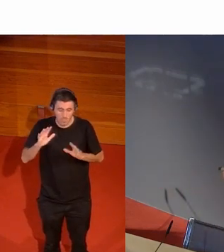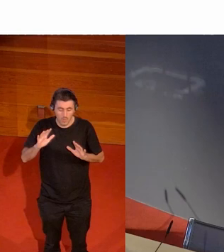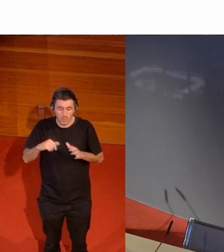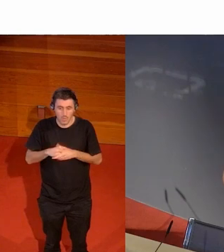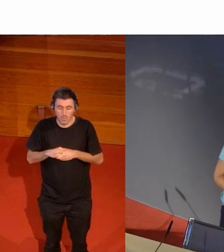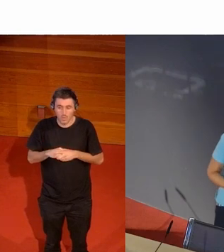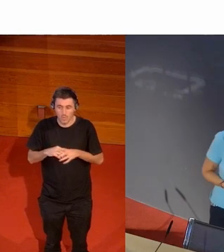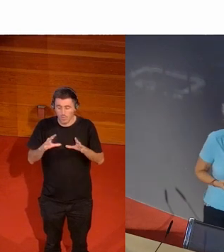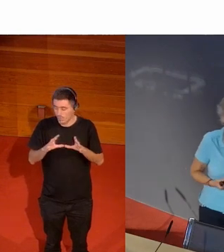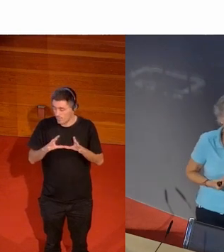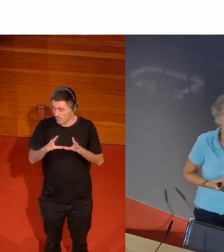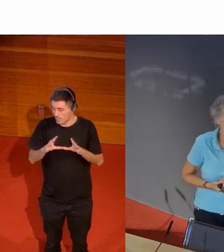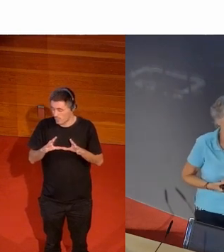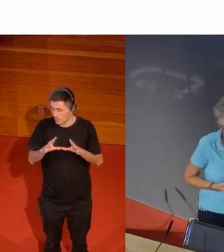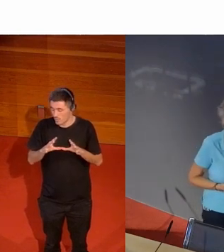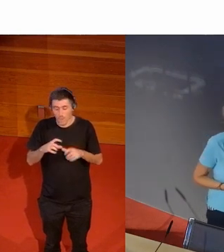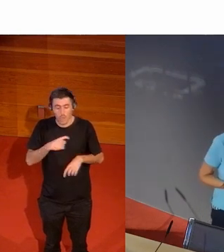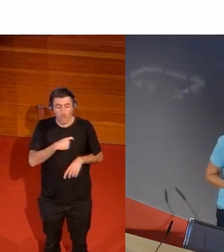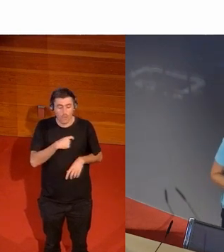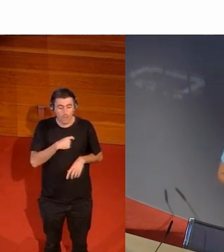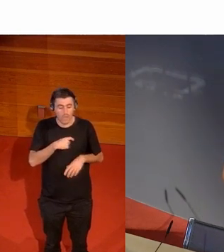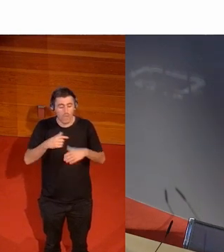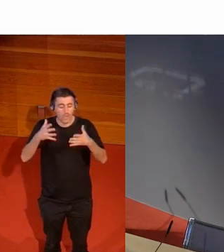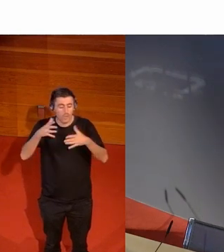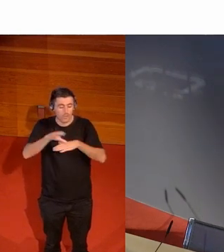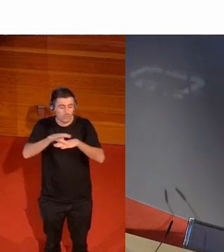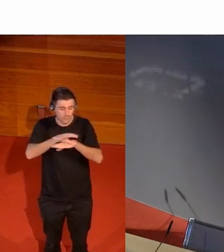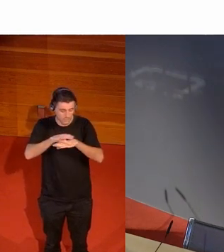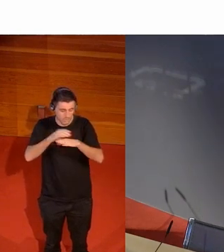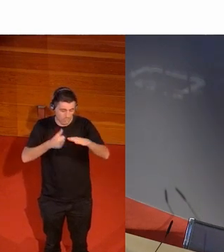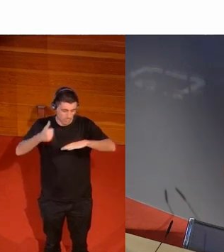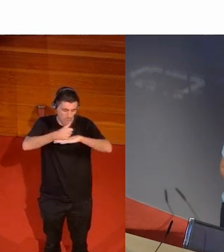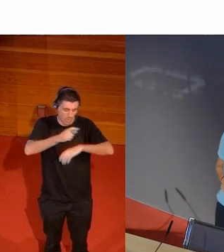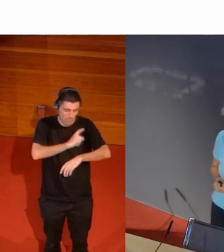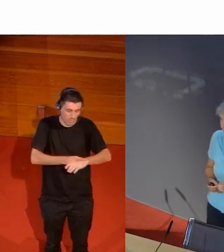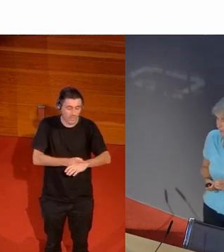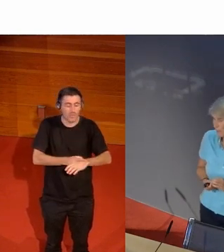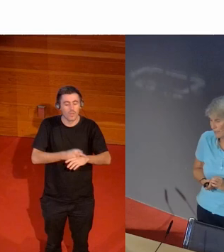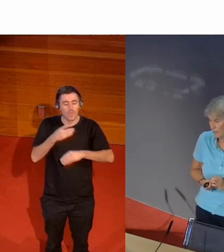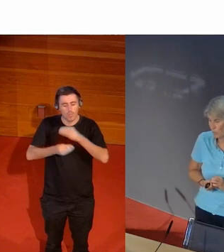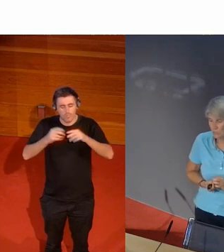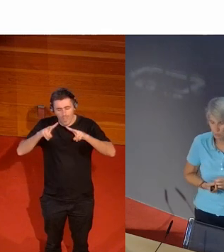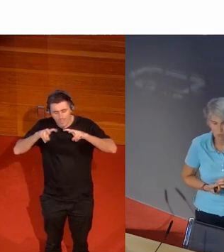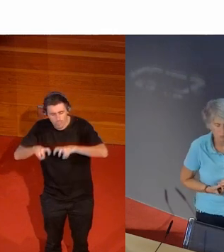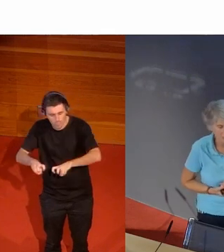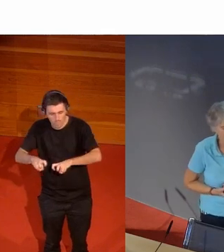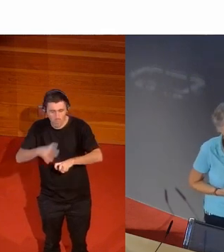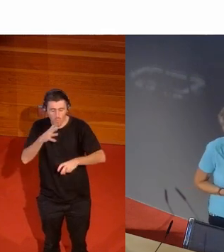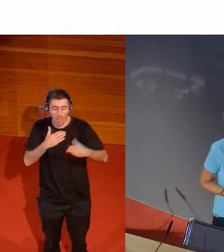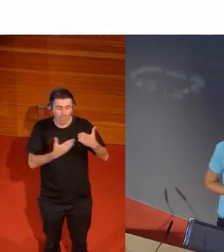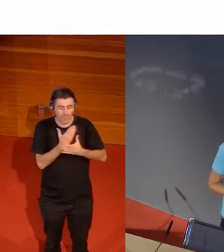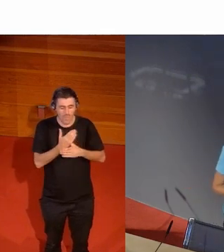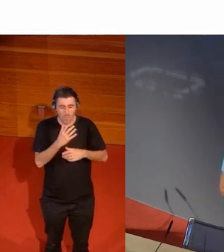el Consejo Superior de Deportes hizo un estudio que publicó el año pasado en el mes de marzo el Día de la Mujer Trabajadora un estudio